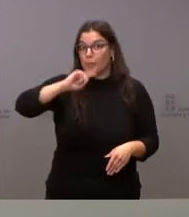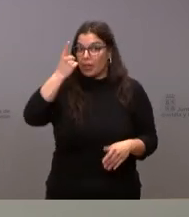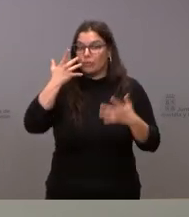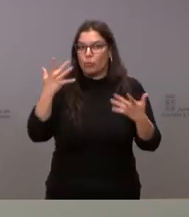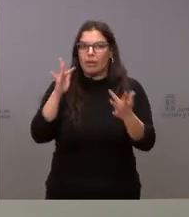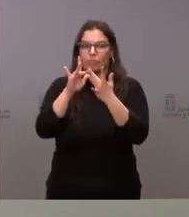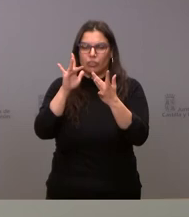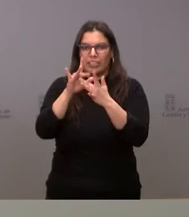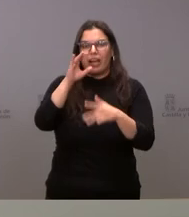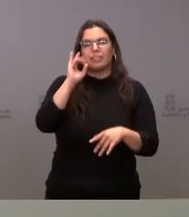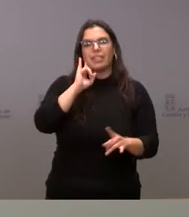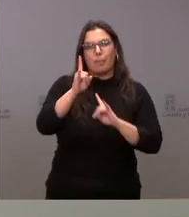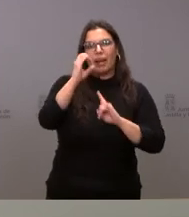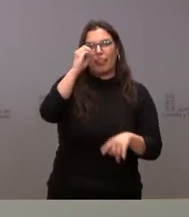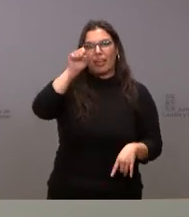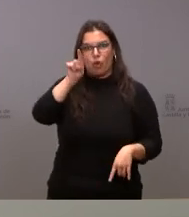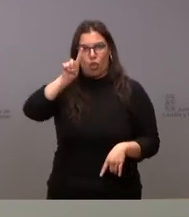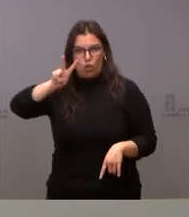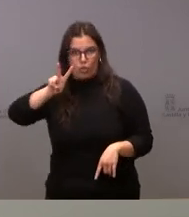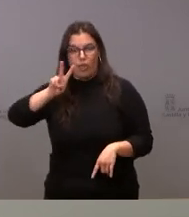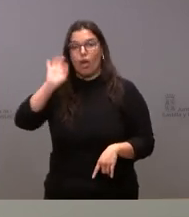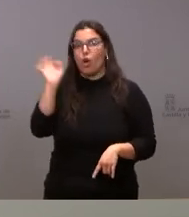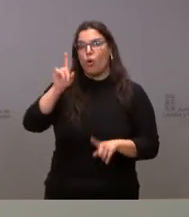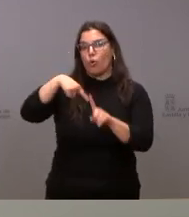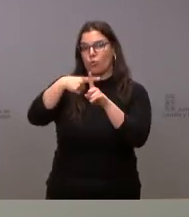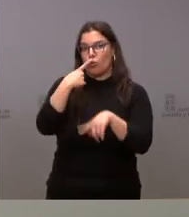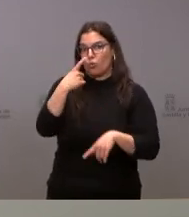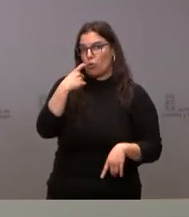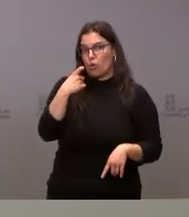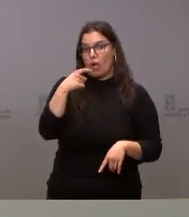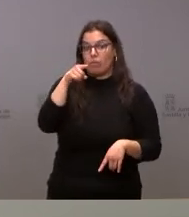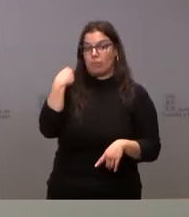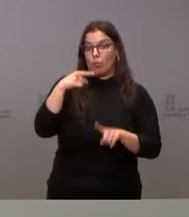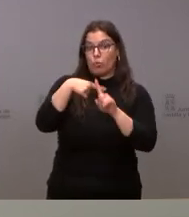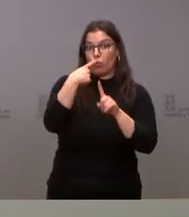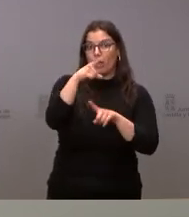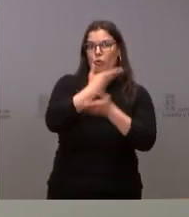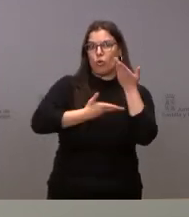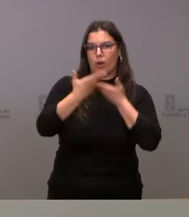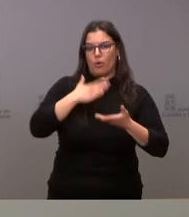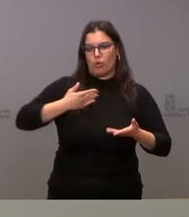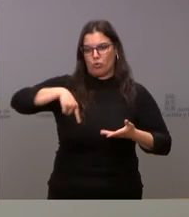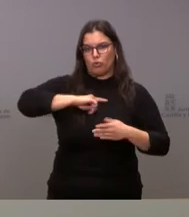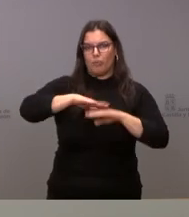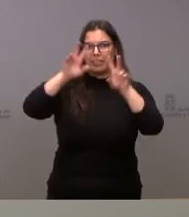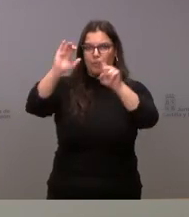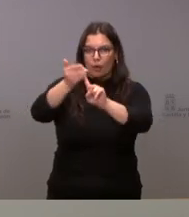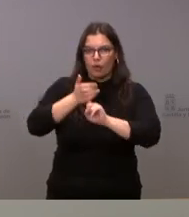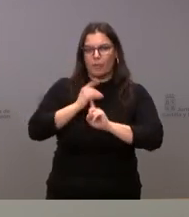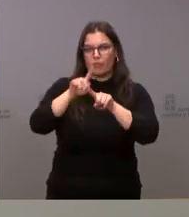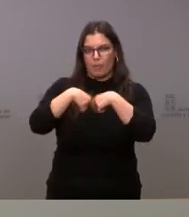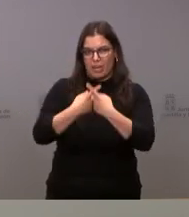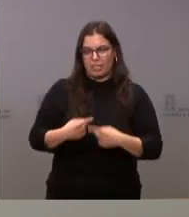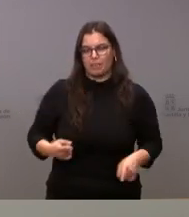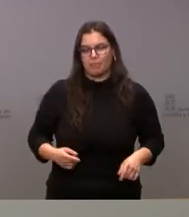dirigirse al teléfono 012 o dirigirse en este caso a Cruz Roja que es quien colabora con la Junta de Castilla en todo el tema de acogimiento familiar